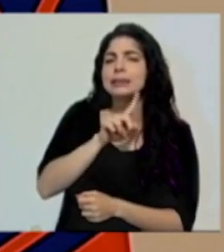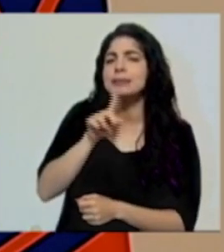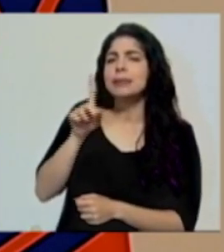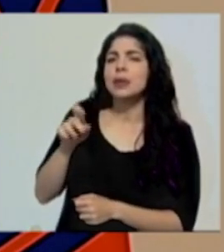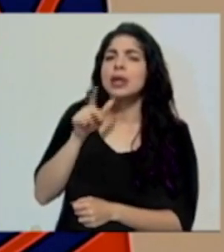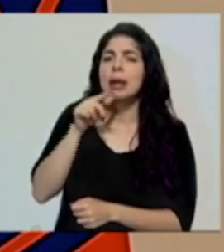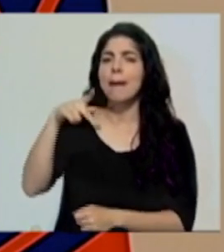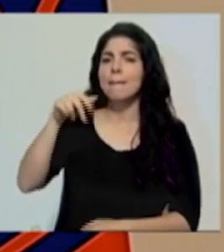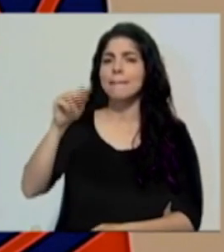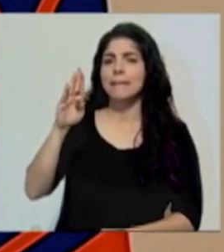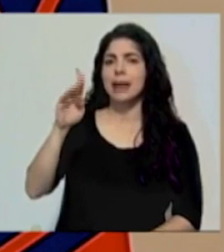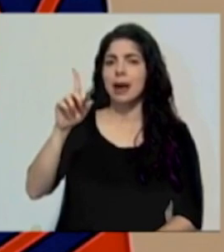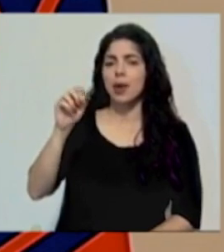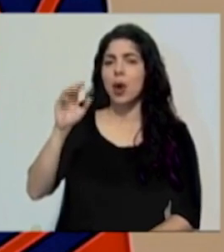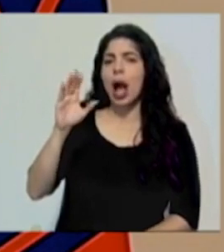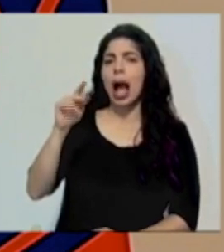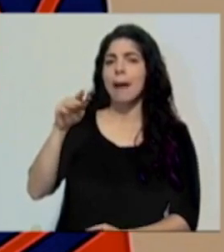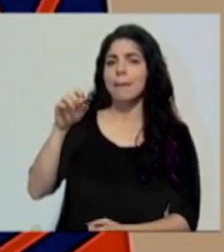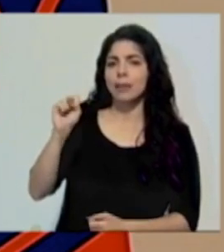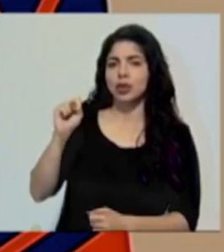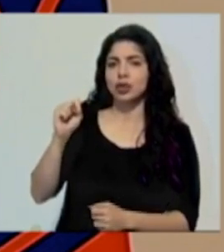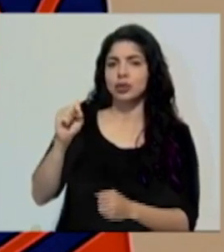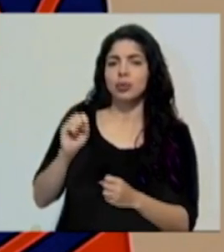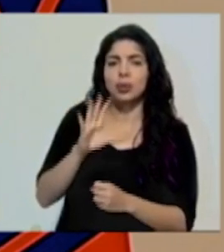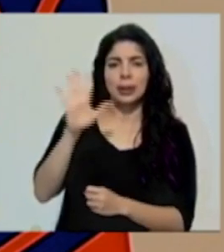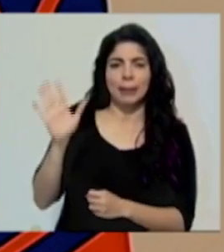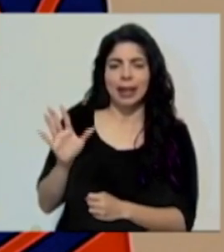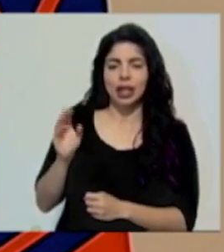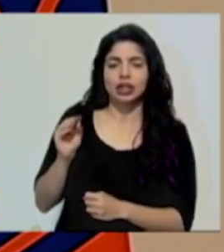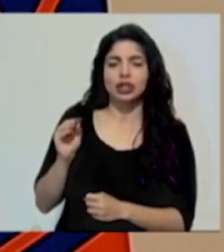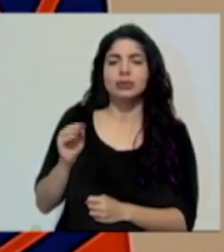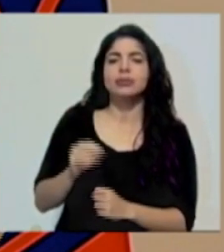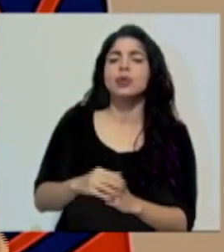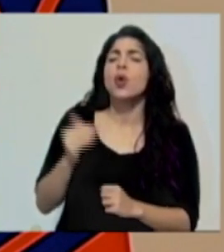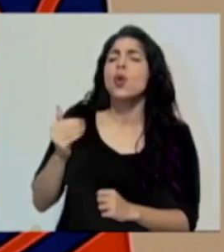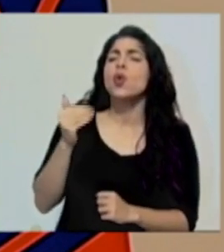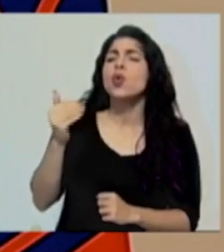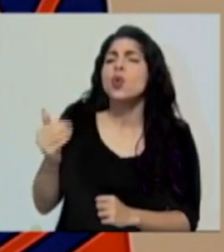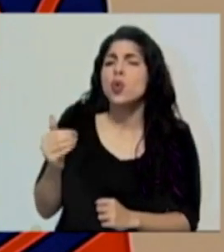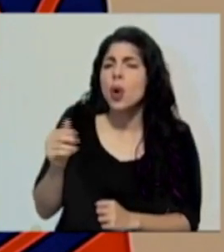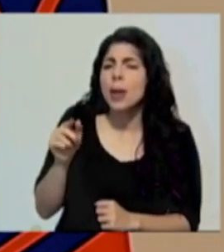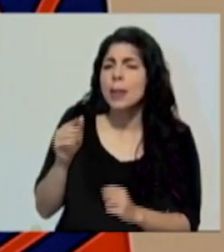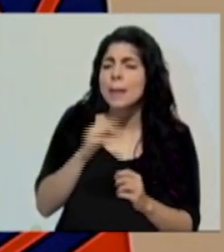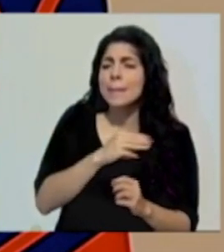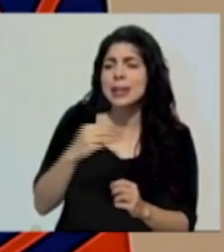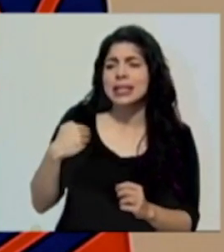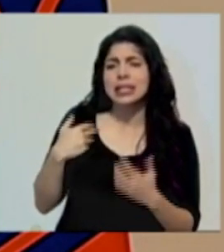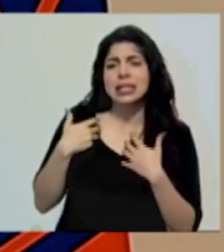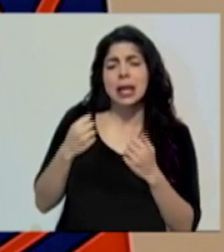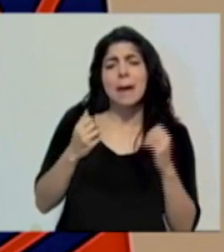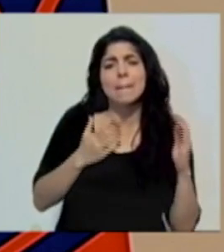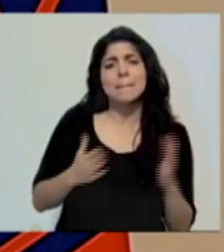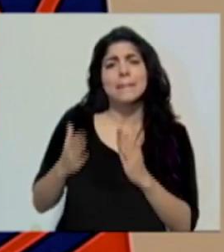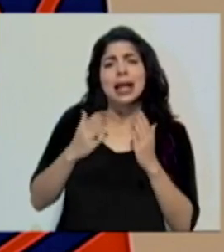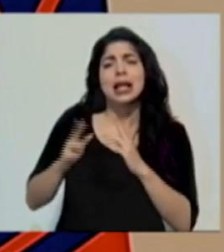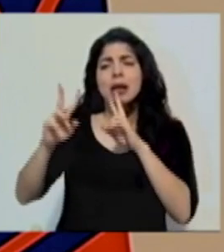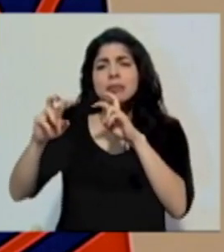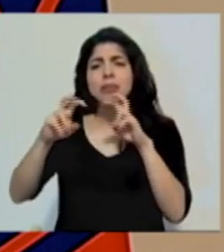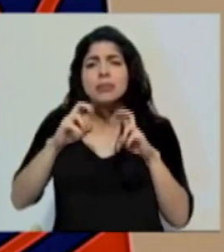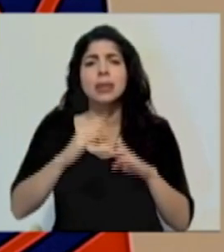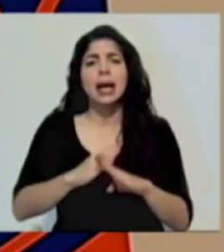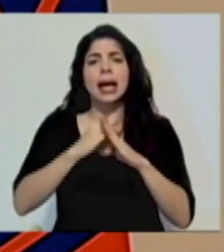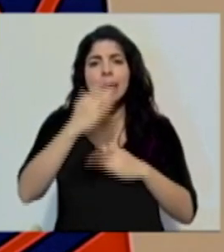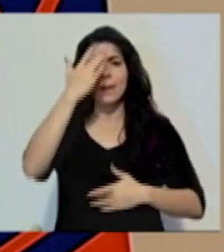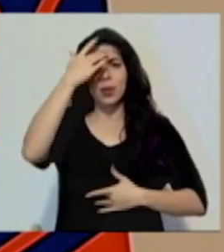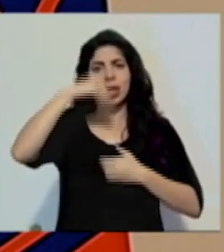Pablo Campos de Multimedios y la pregunta es la siguiente. ¿Cuándo planea el Ministerio de Salud aplicar pruebas de inmunidad